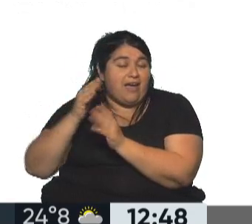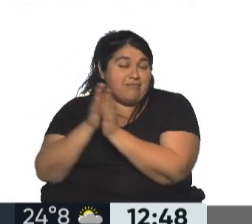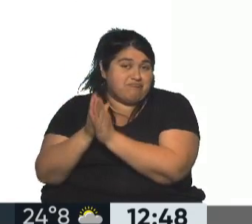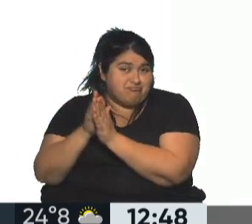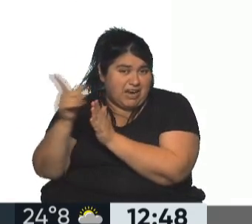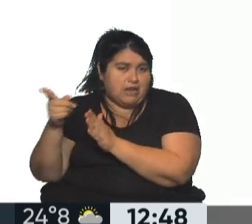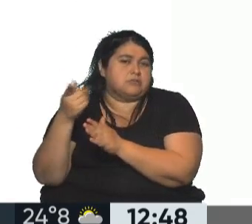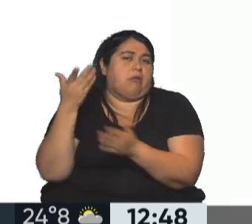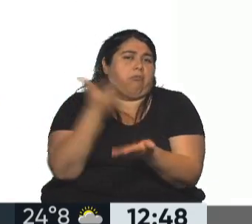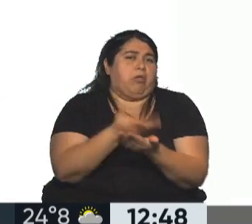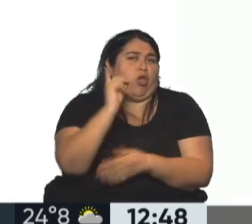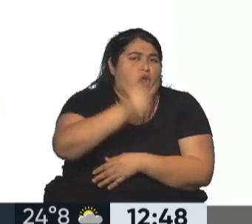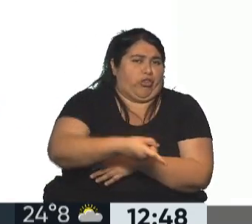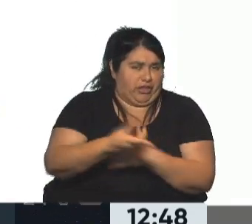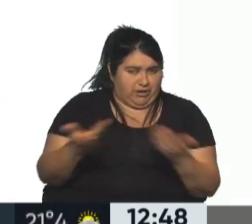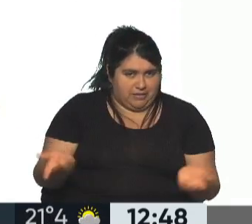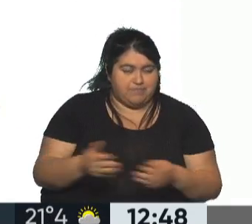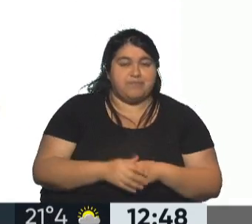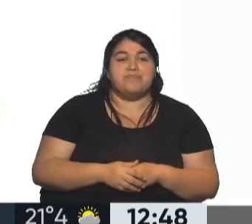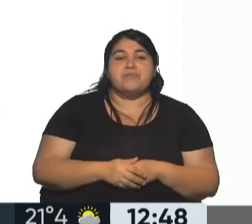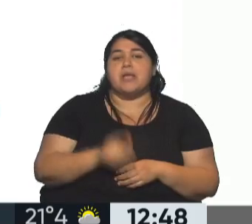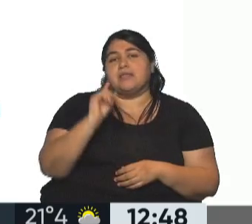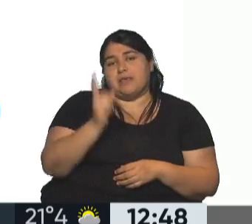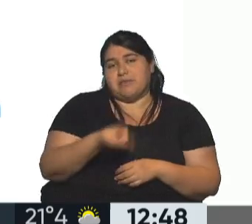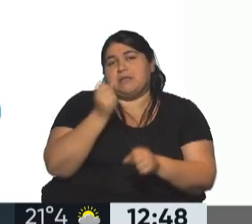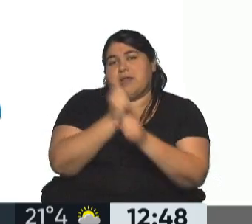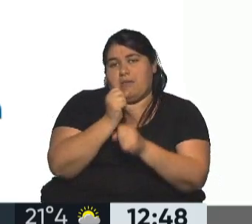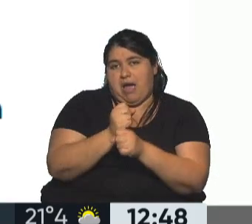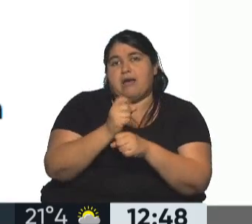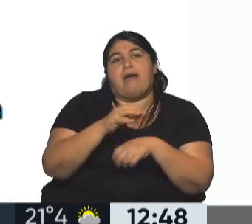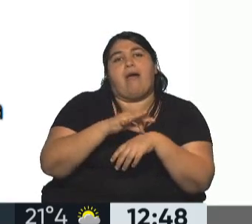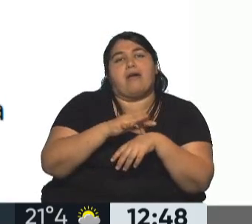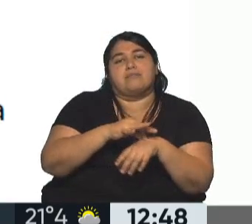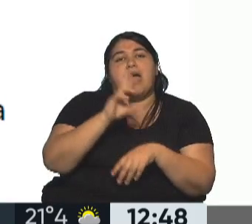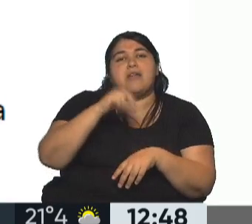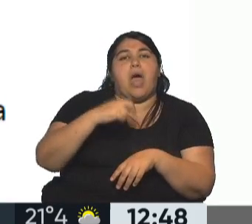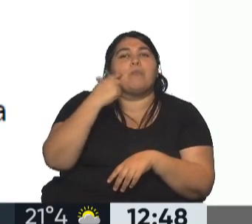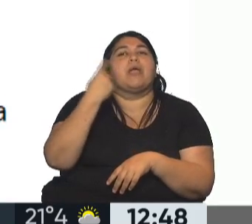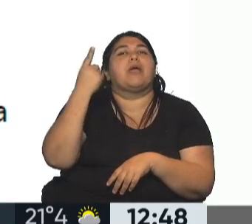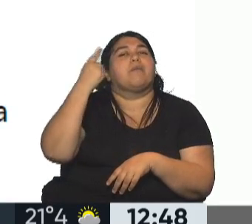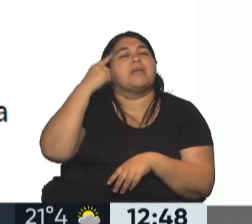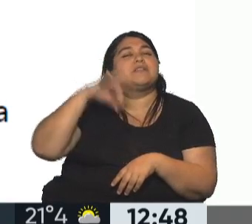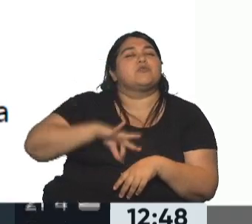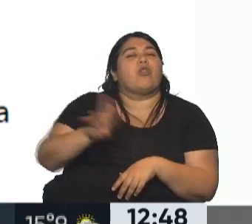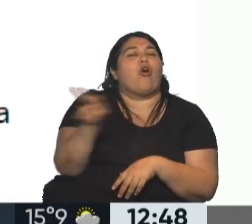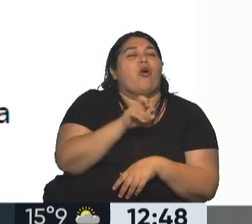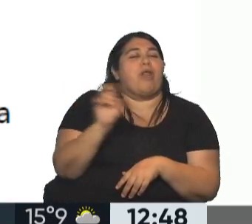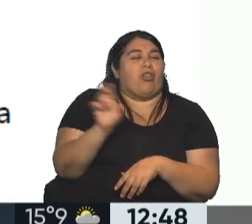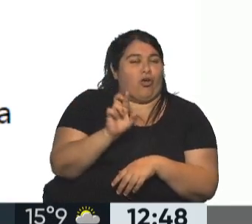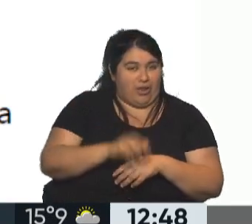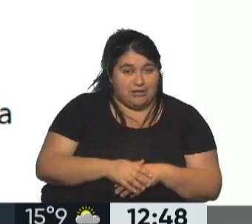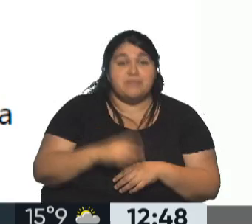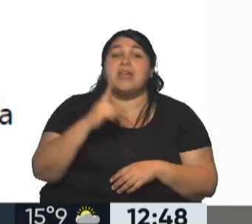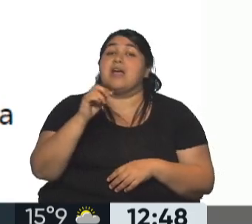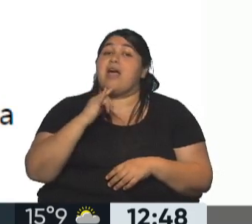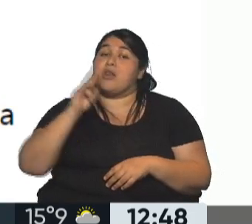pasó en muchas iglesias. Bueno, contaba también de su hermano que trabaja en Rappi y cree que va a cobrar en dólares. Mauricio Cartún, nos queda el teatro.